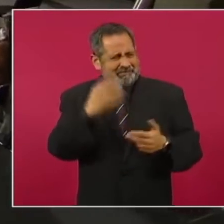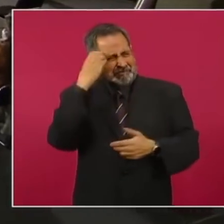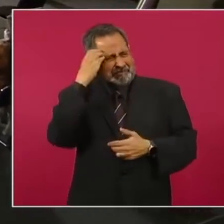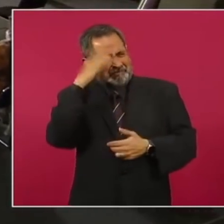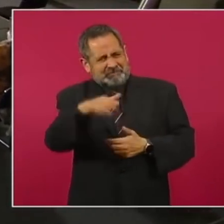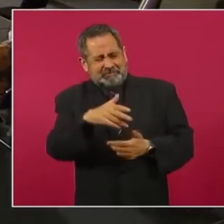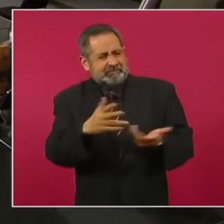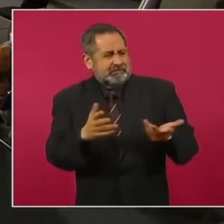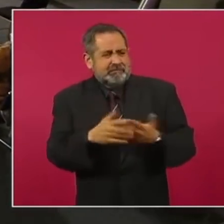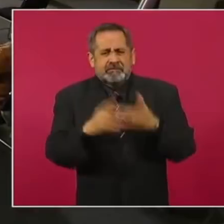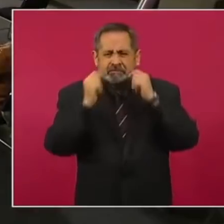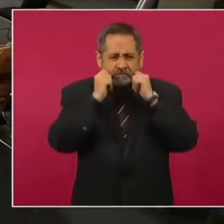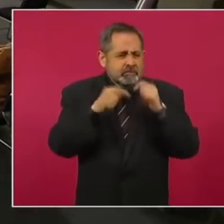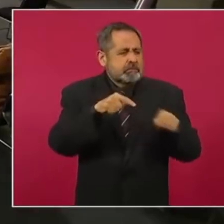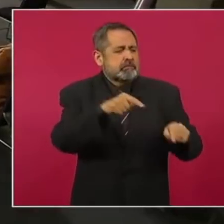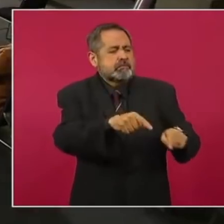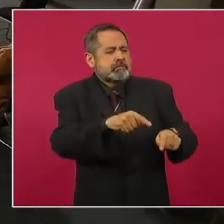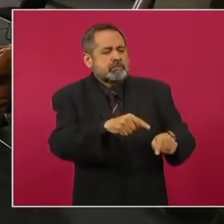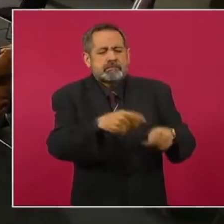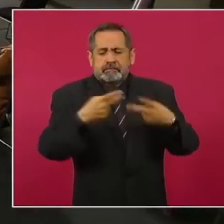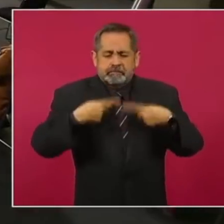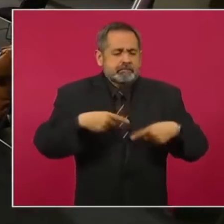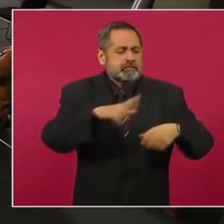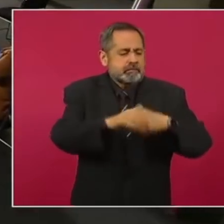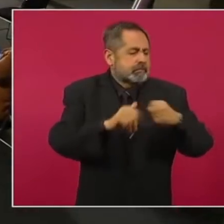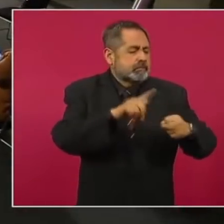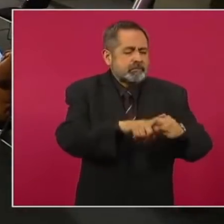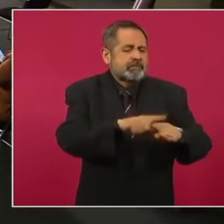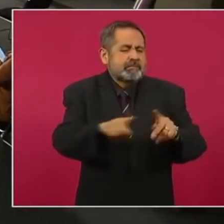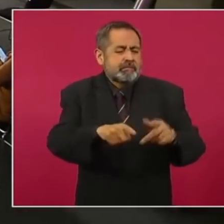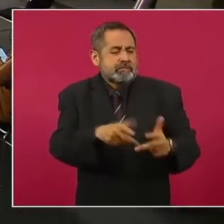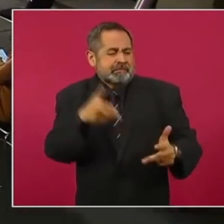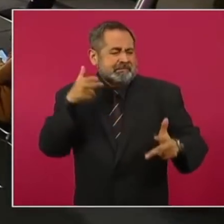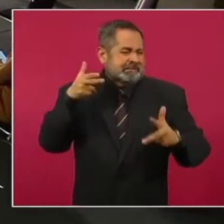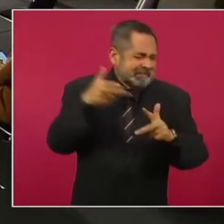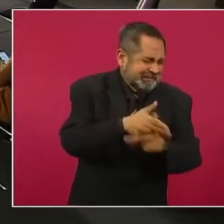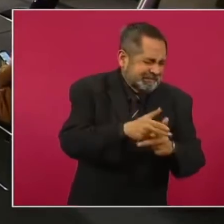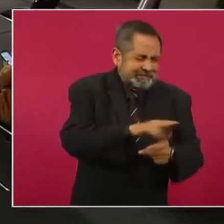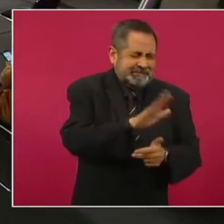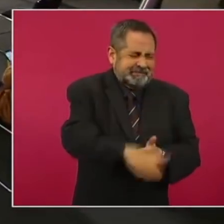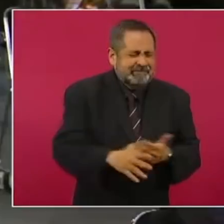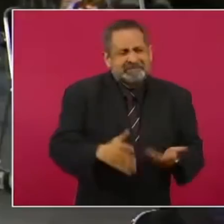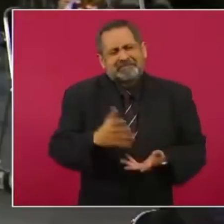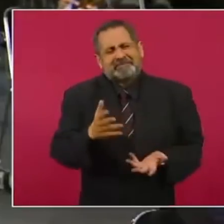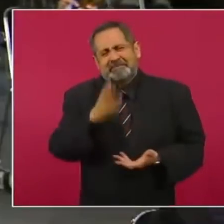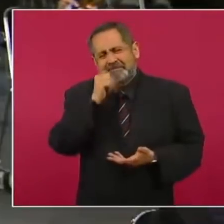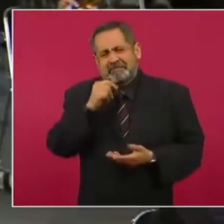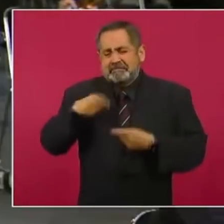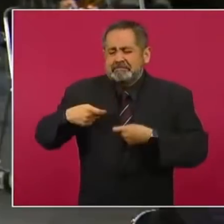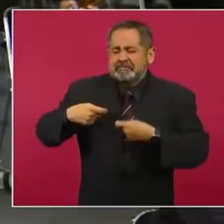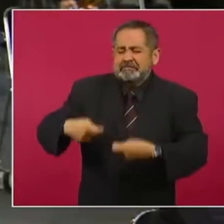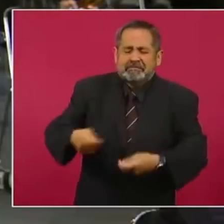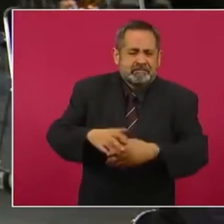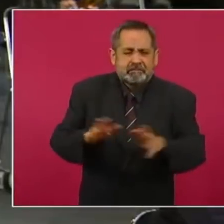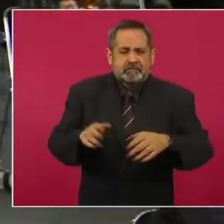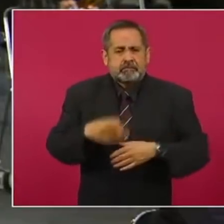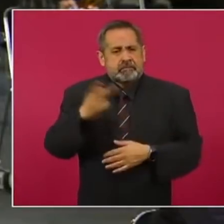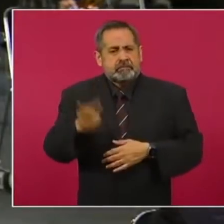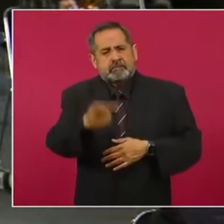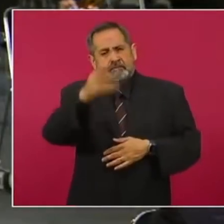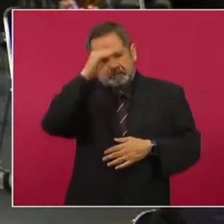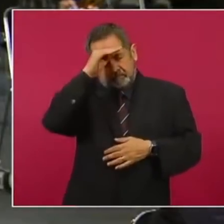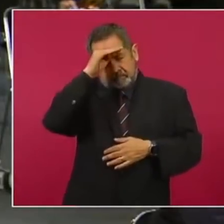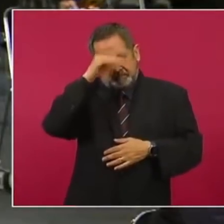violencia, cualquiera que sea la víctima, y que la violencia se aprende y se transmite, mi pregunta, señor secretario, para su reflexión